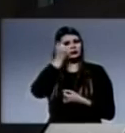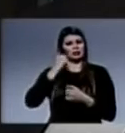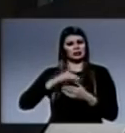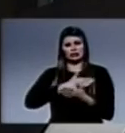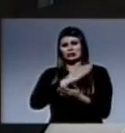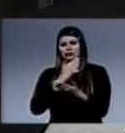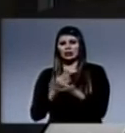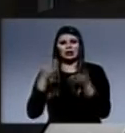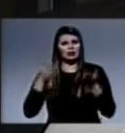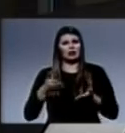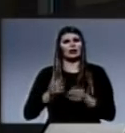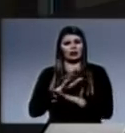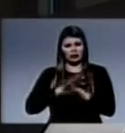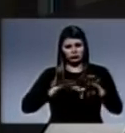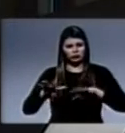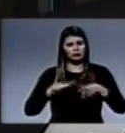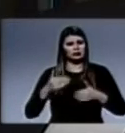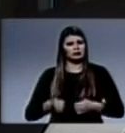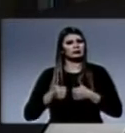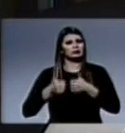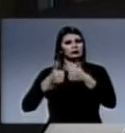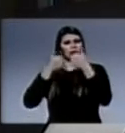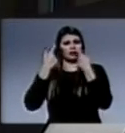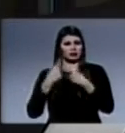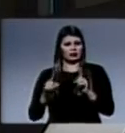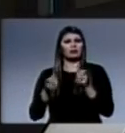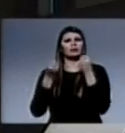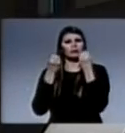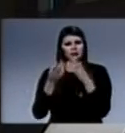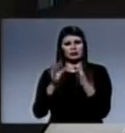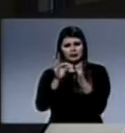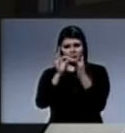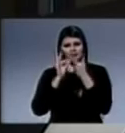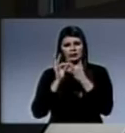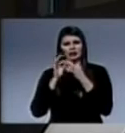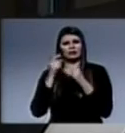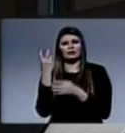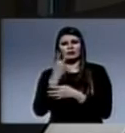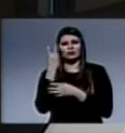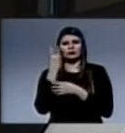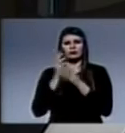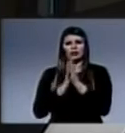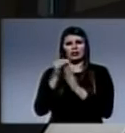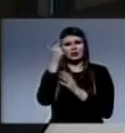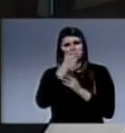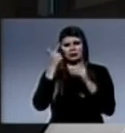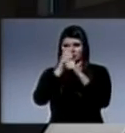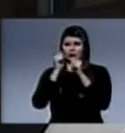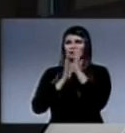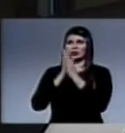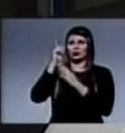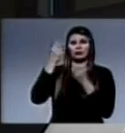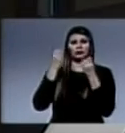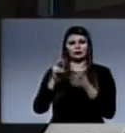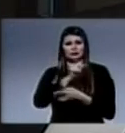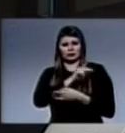la ciudad se está moviendo de manera diferente. Especialmente, en la búsqueda de lo espiritual, la